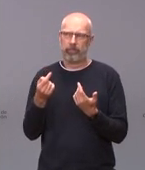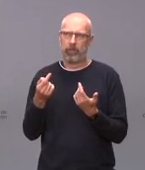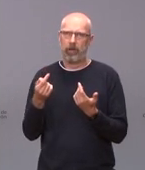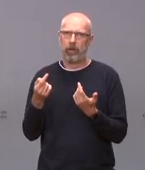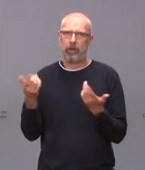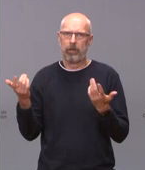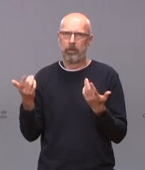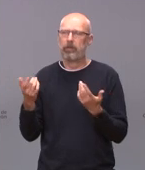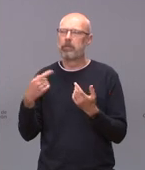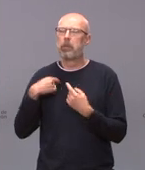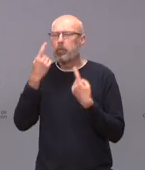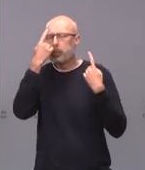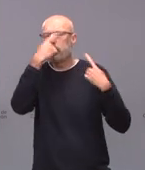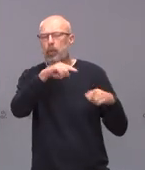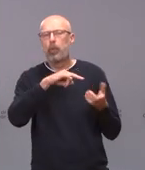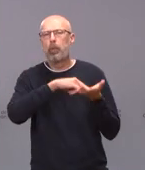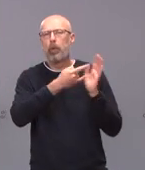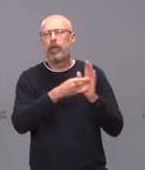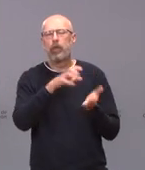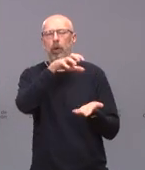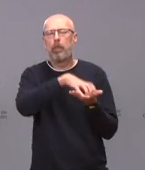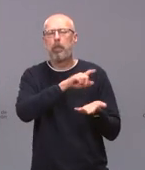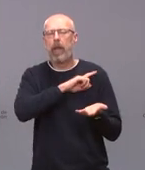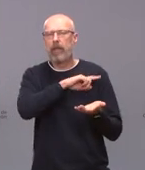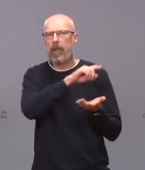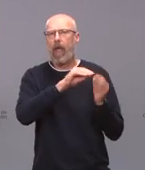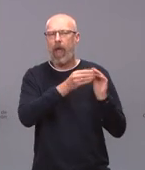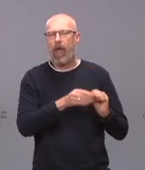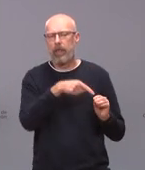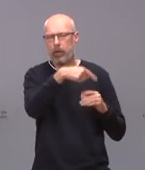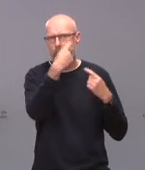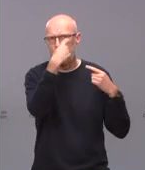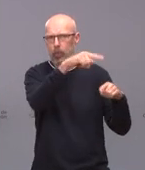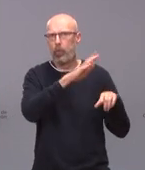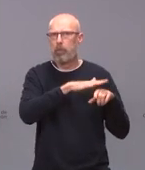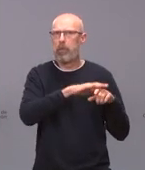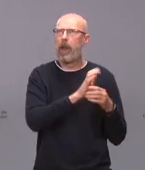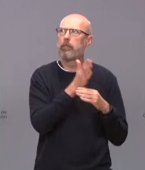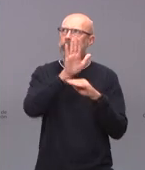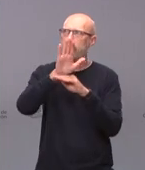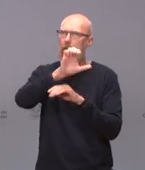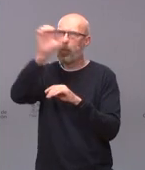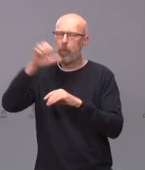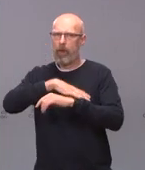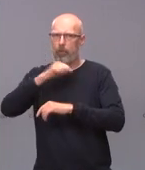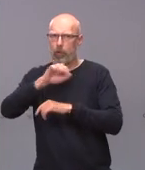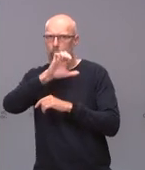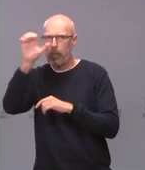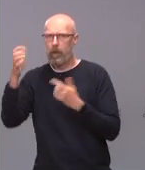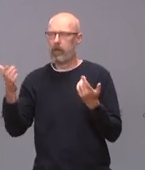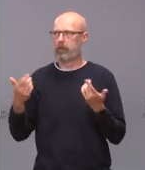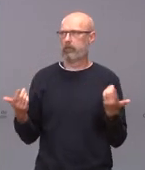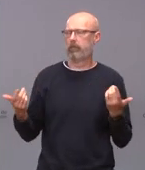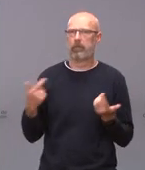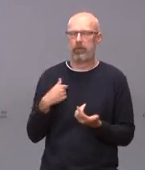oiga presenten ustedes una base militar a los fondos europeos pero esto esto ya es de gila esto